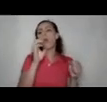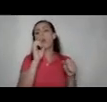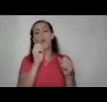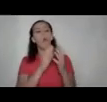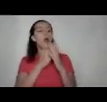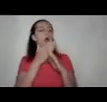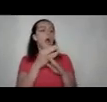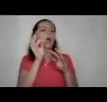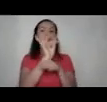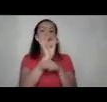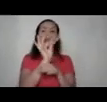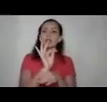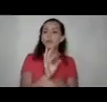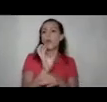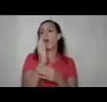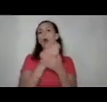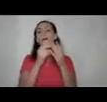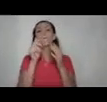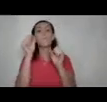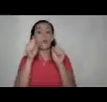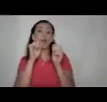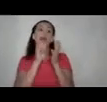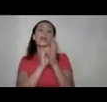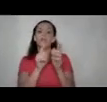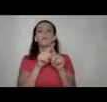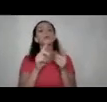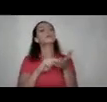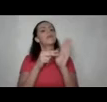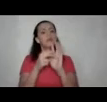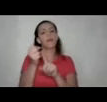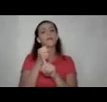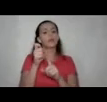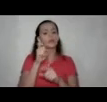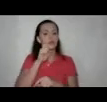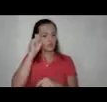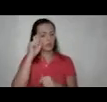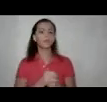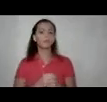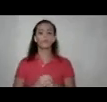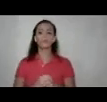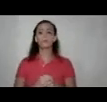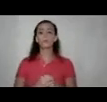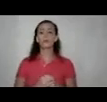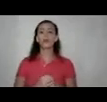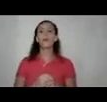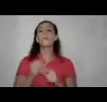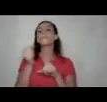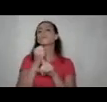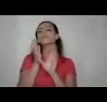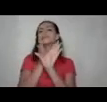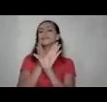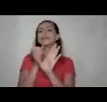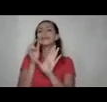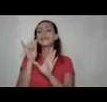televisivo, en algún programa, también eso constituye violencia sexual. Está la violencia psicológica que es la que se nos